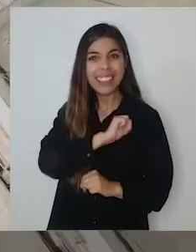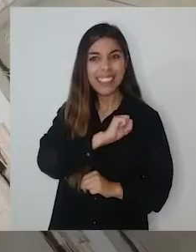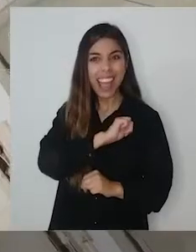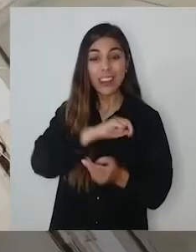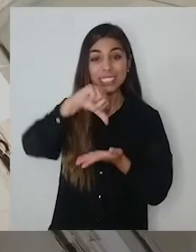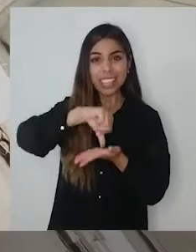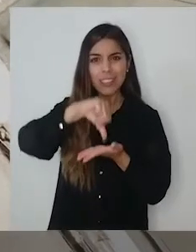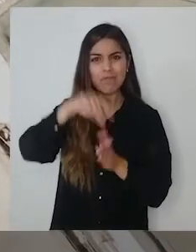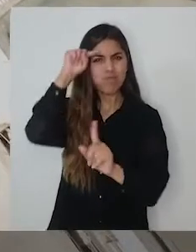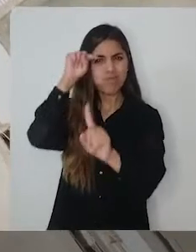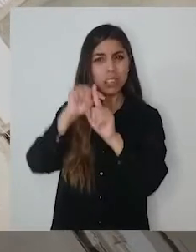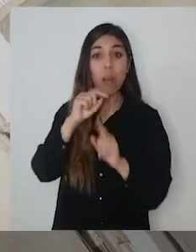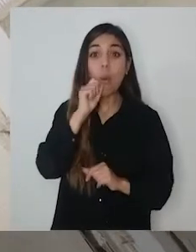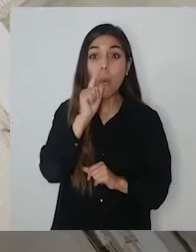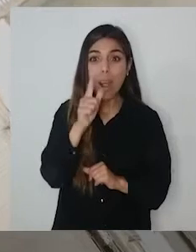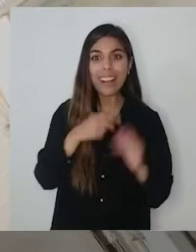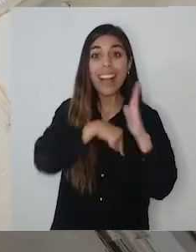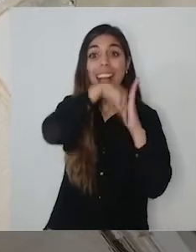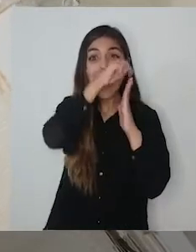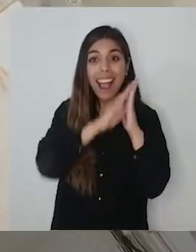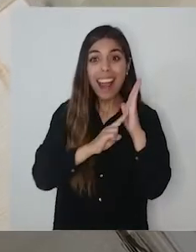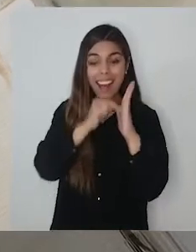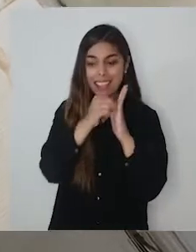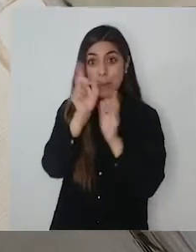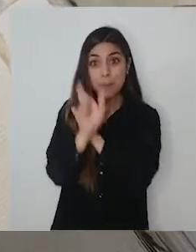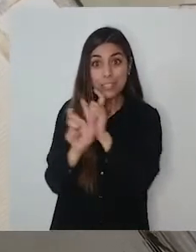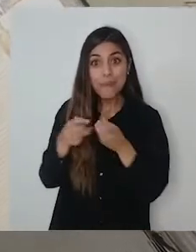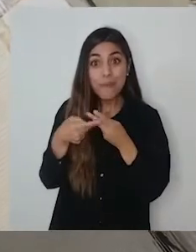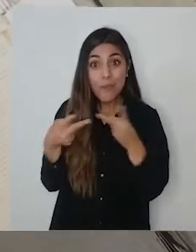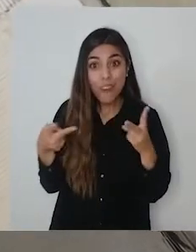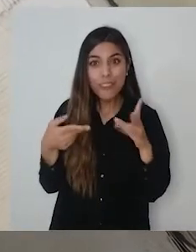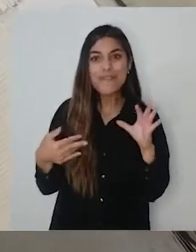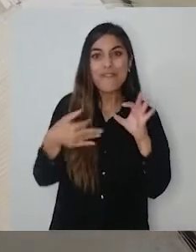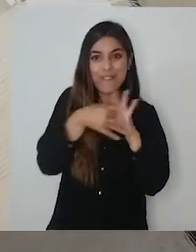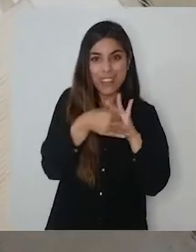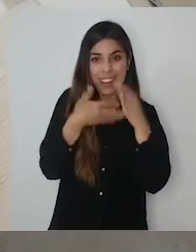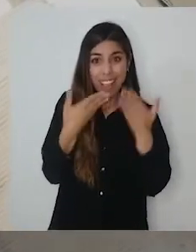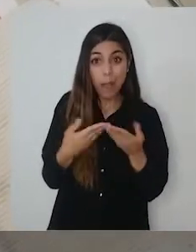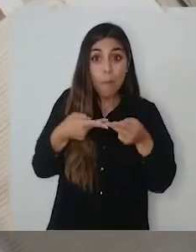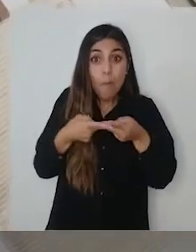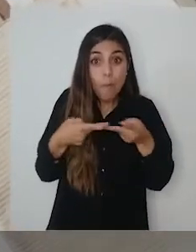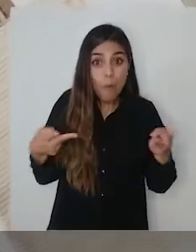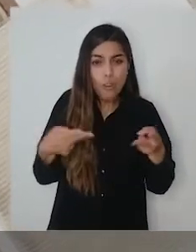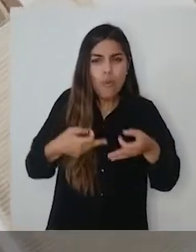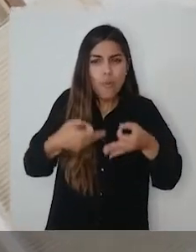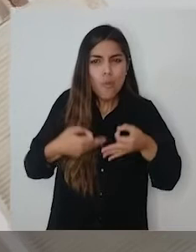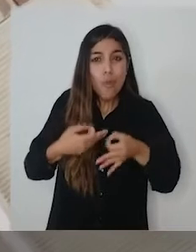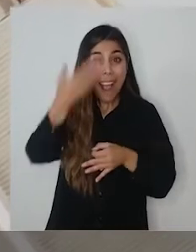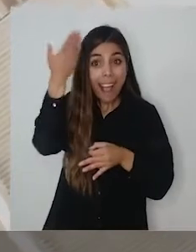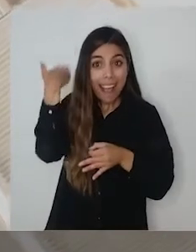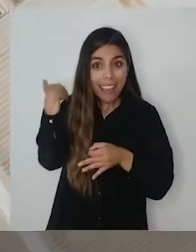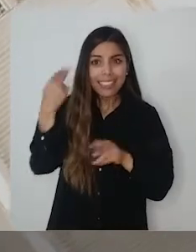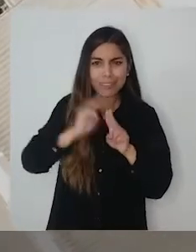centro de la ciudad. Y que lo que buscaba en esas obras era hacer una obra de arte que se vinculara con lo público. Y lo público, en el